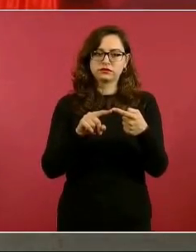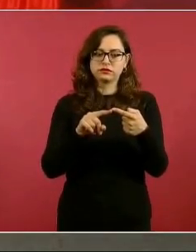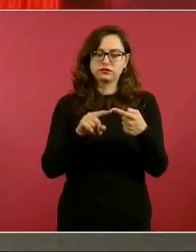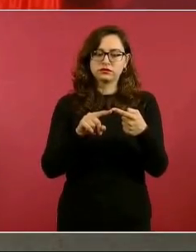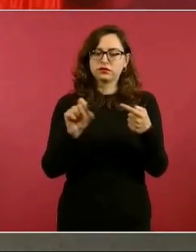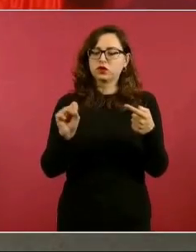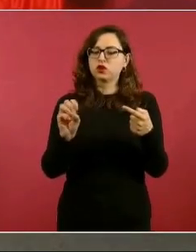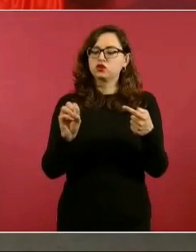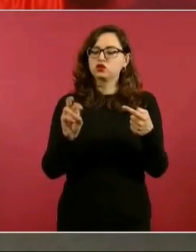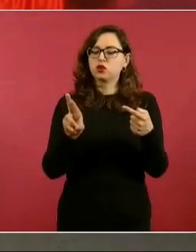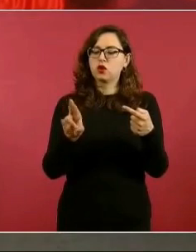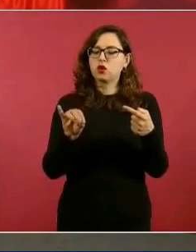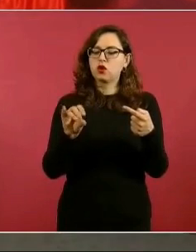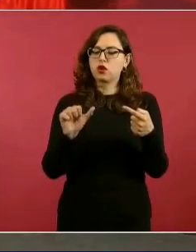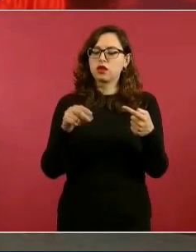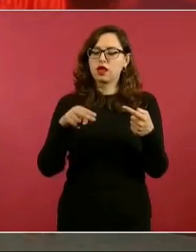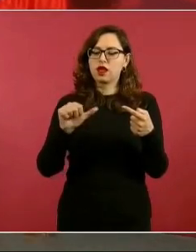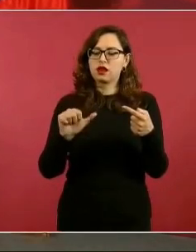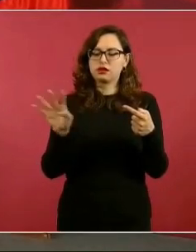Soriana,